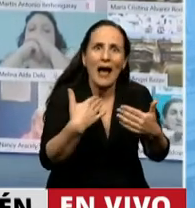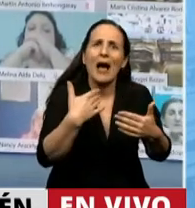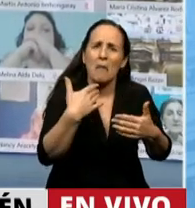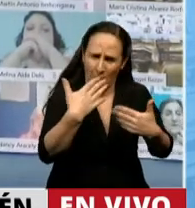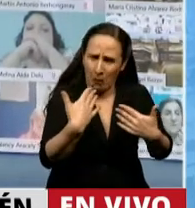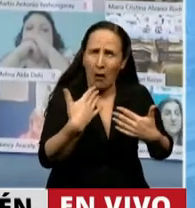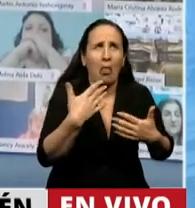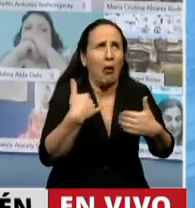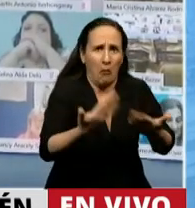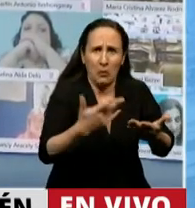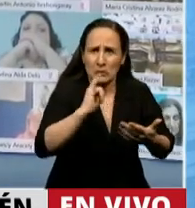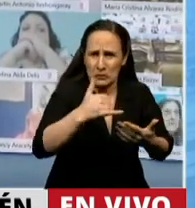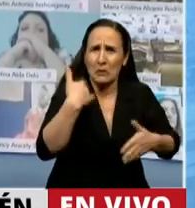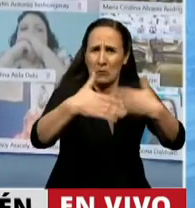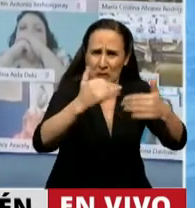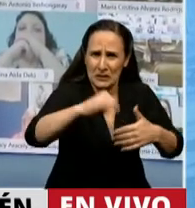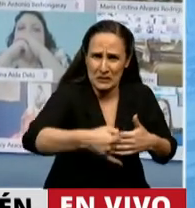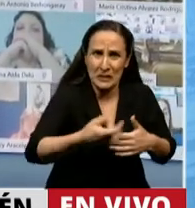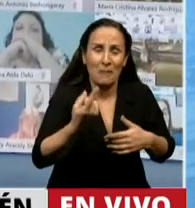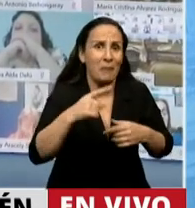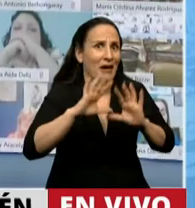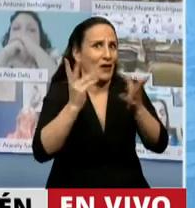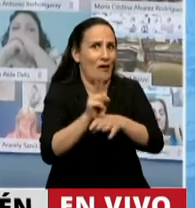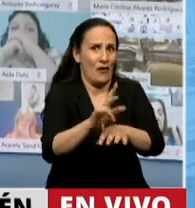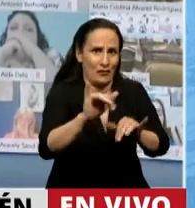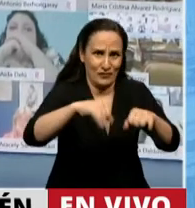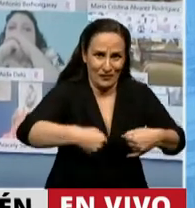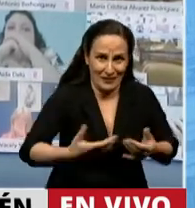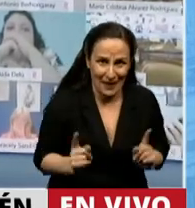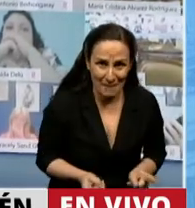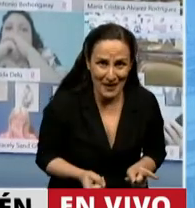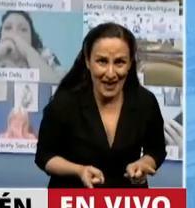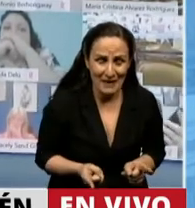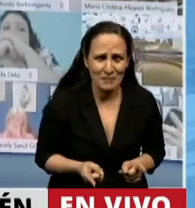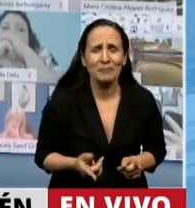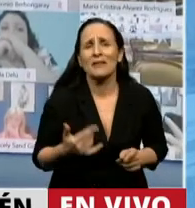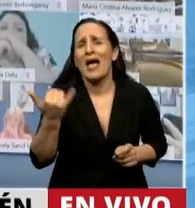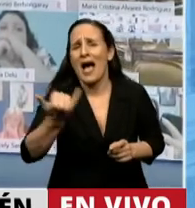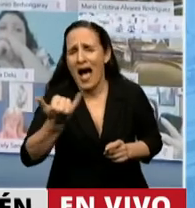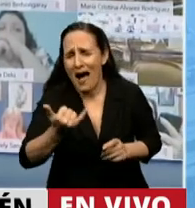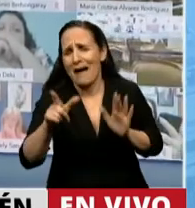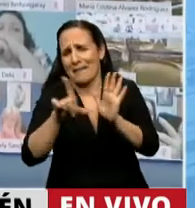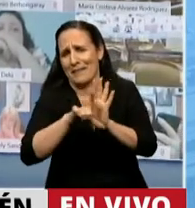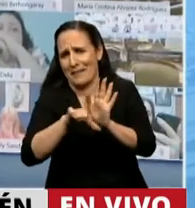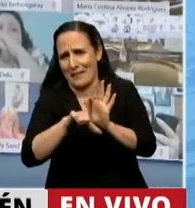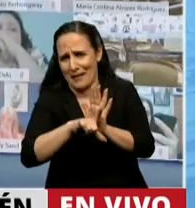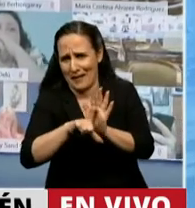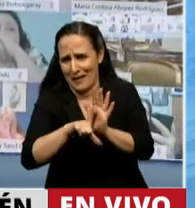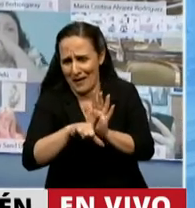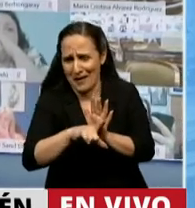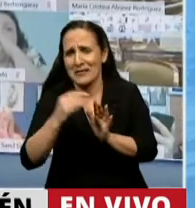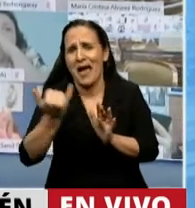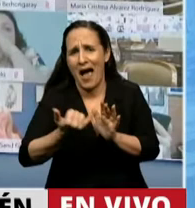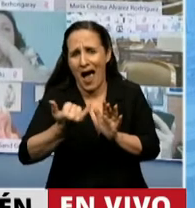Si bien existen instrumentos jurídicos y administrativos que garantizan a la